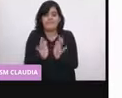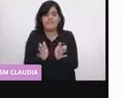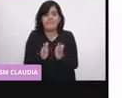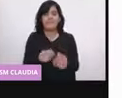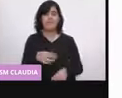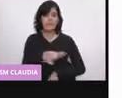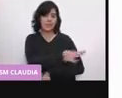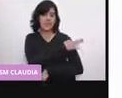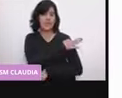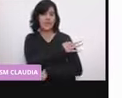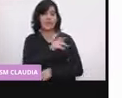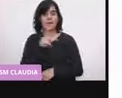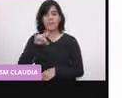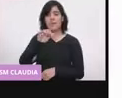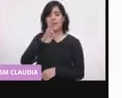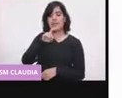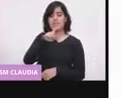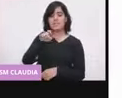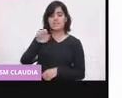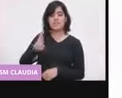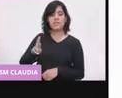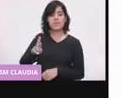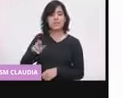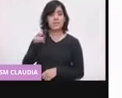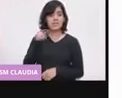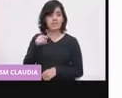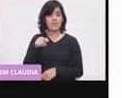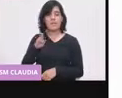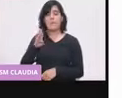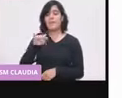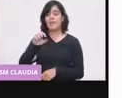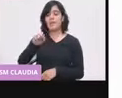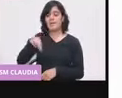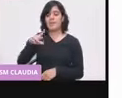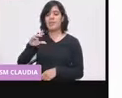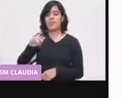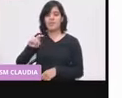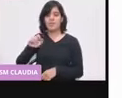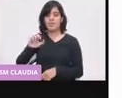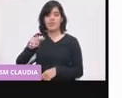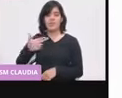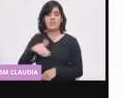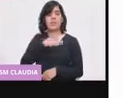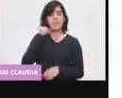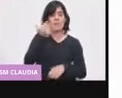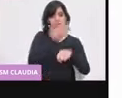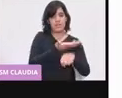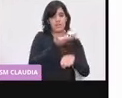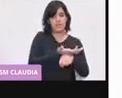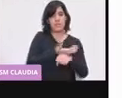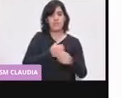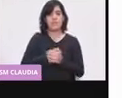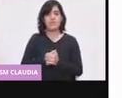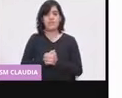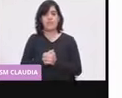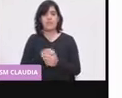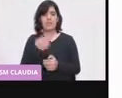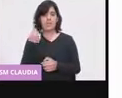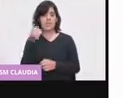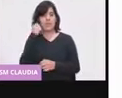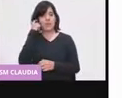Pfizer, que es Pfizer-BioTest de Estados Unidos y Alemania. El nombre de la vacuna,